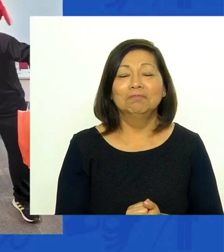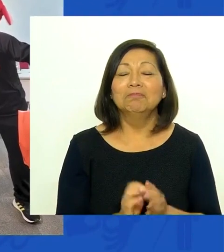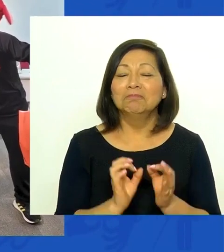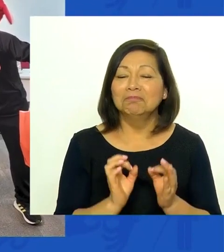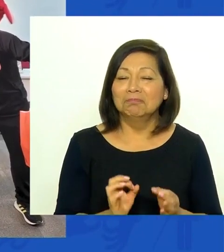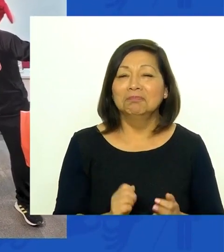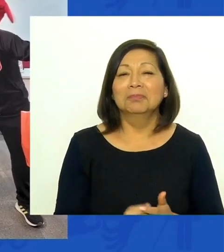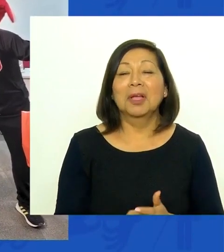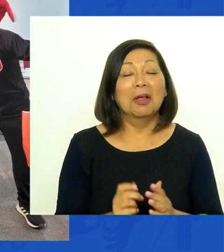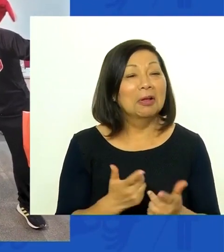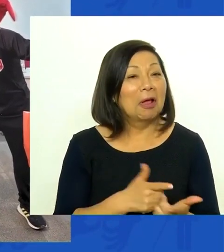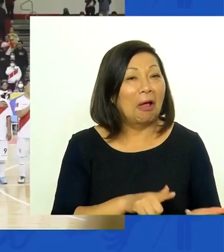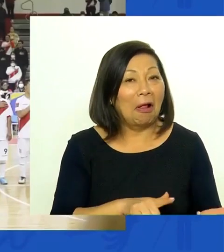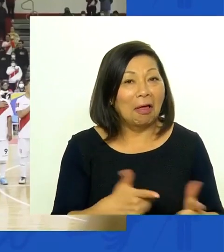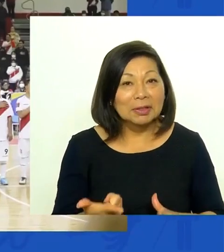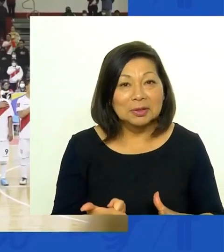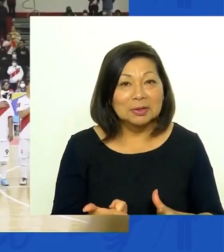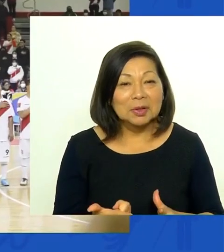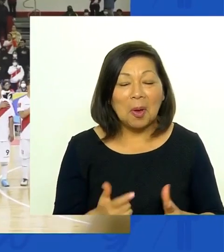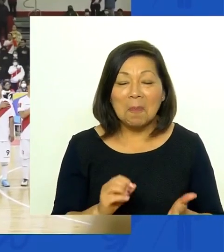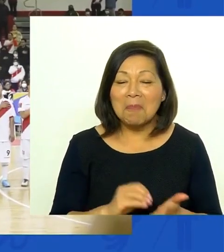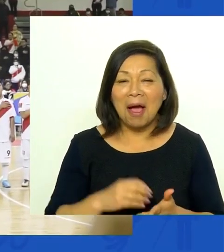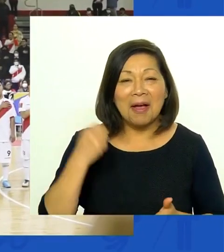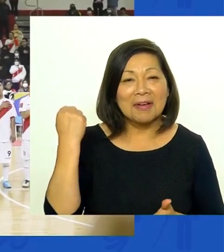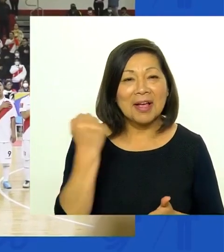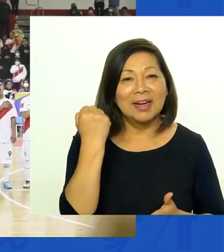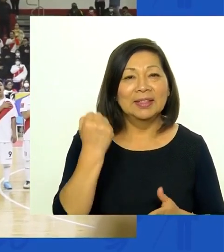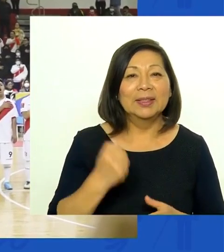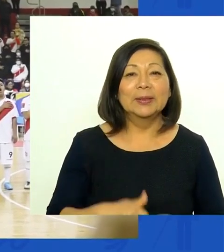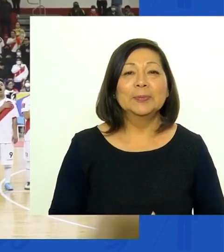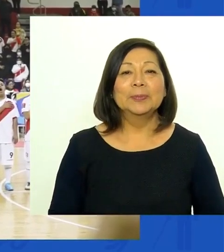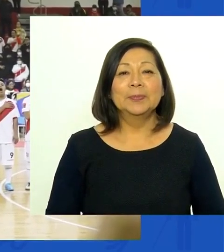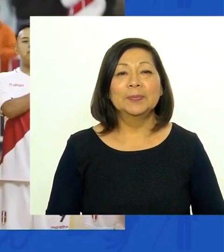estamos listos para luchar más triunfos.